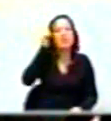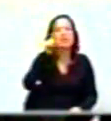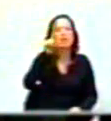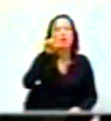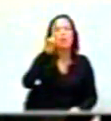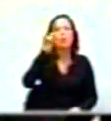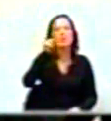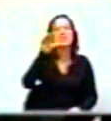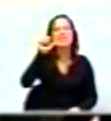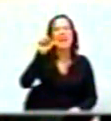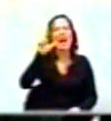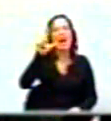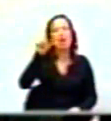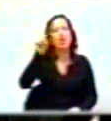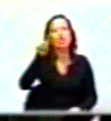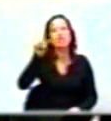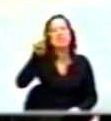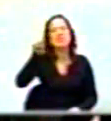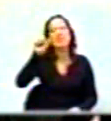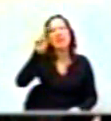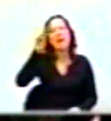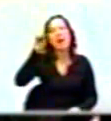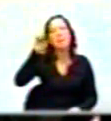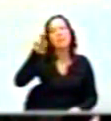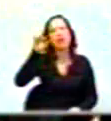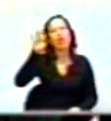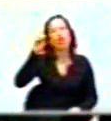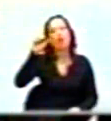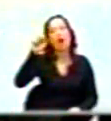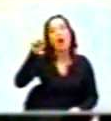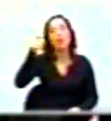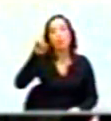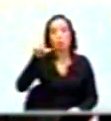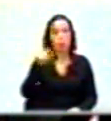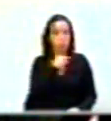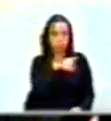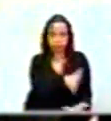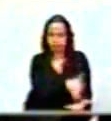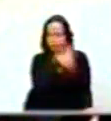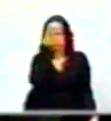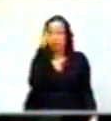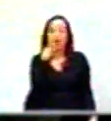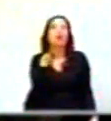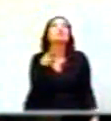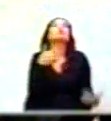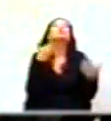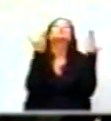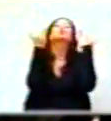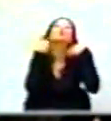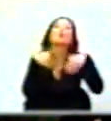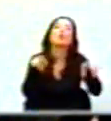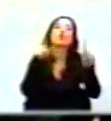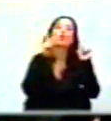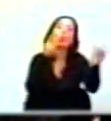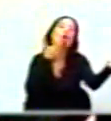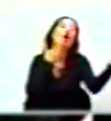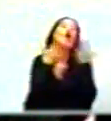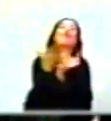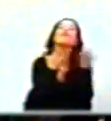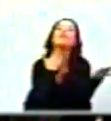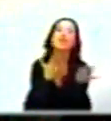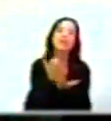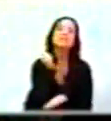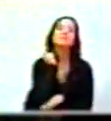Sarmiento Angulo. Esto todo se ha hecho en nombre, supuestamente, de la confianza inversionista.